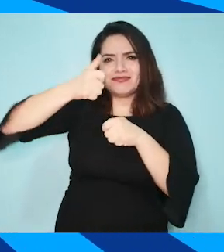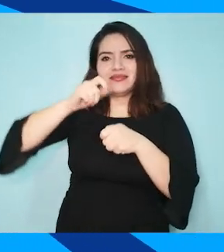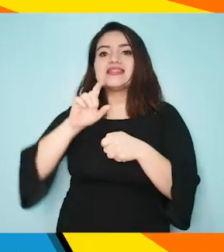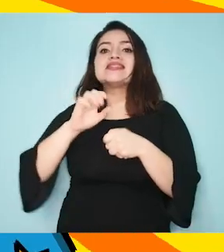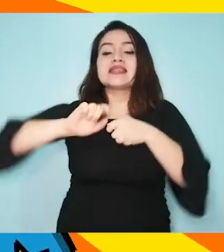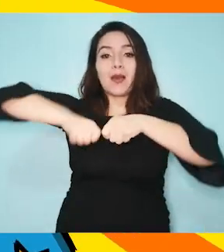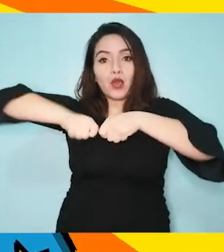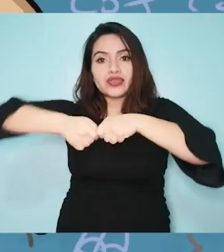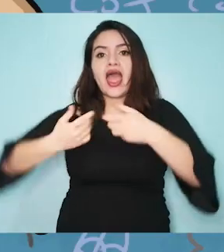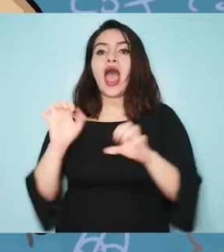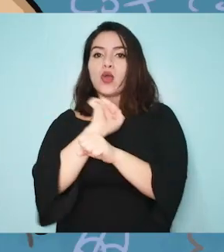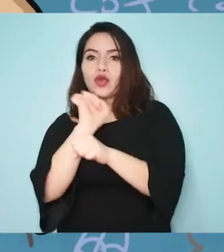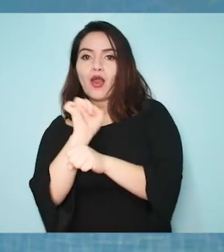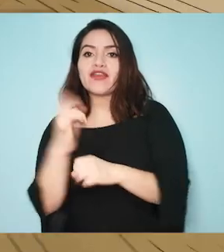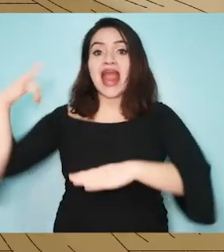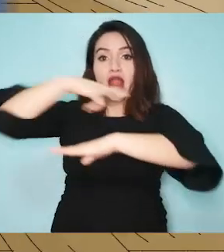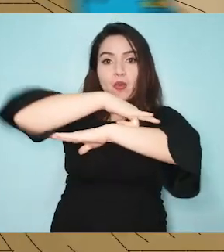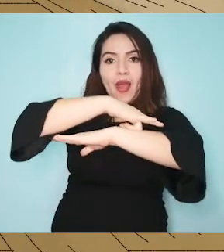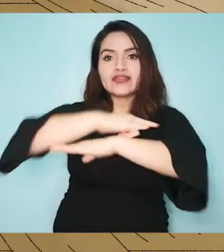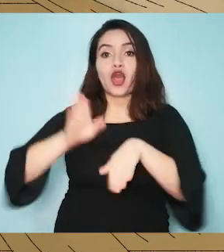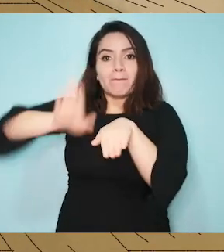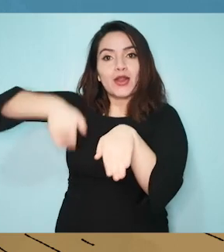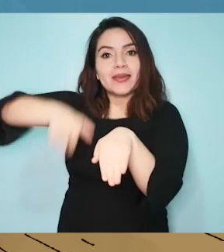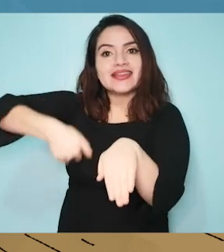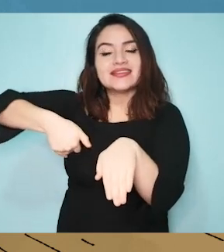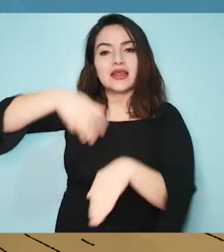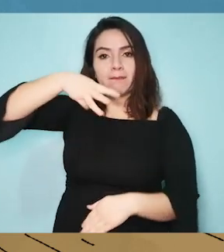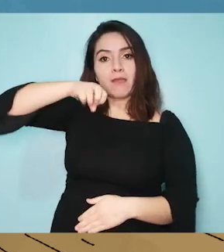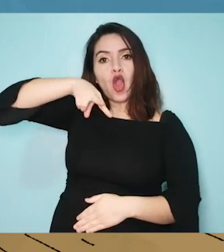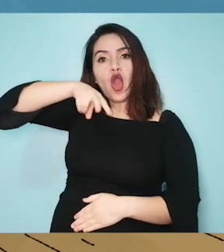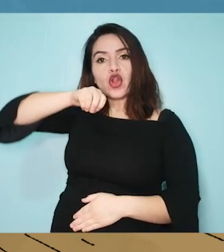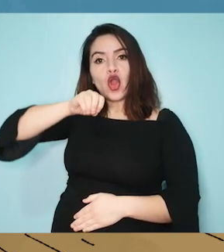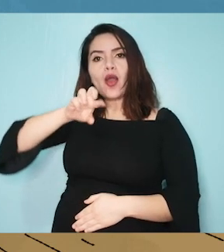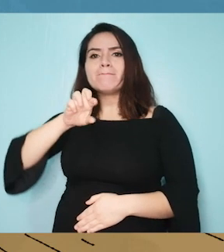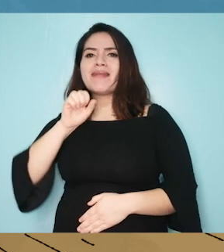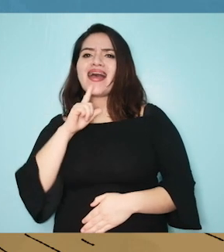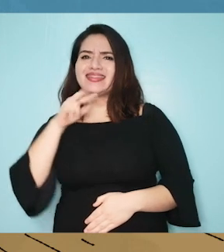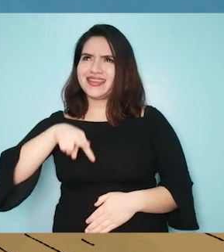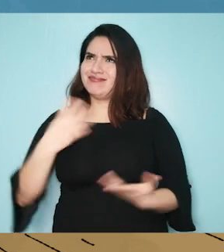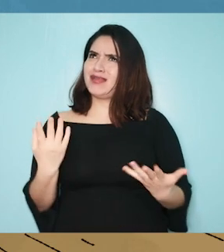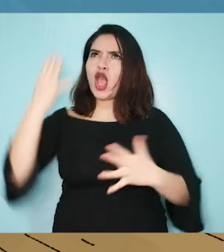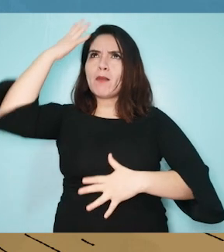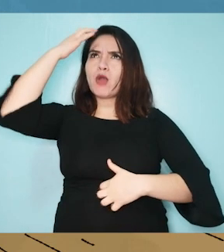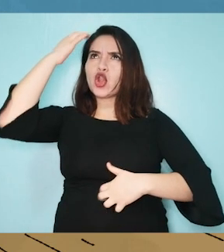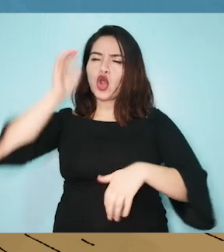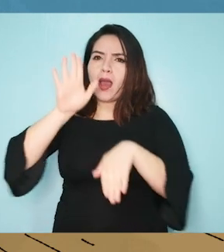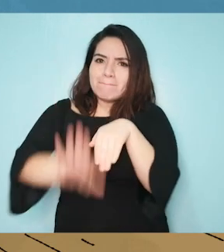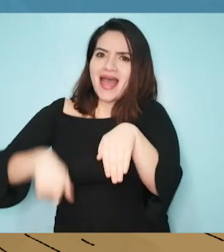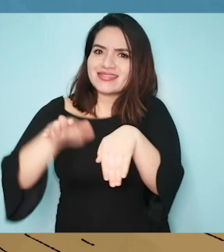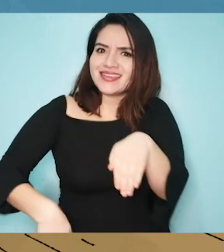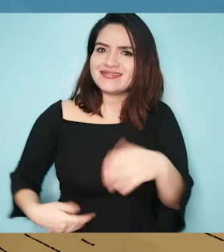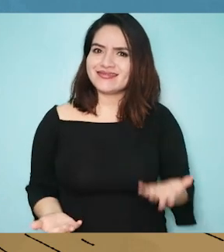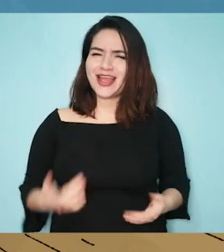¡Saca punta! ¡Automóvil! ¡Aeropuerto! ¡Monopatín! ¡A ver, a ver! ¿Un mono patinando? ¿Quién es el loco que